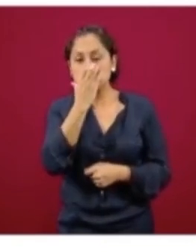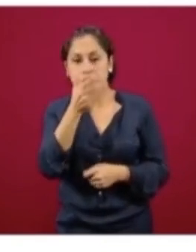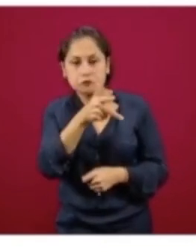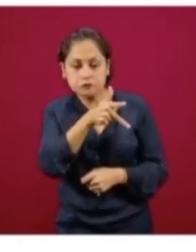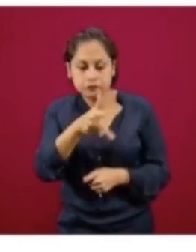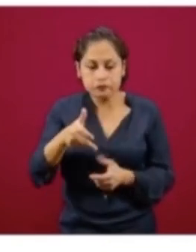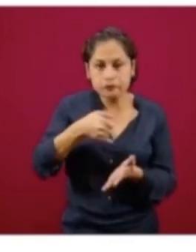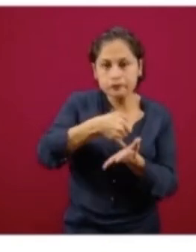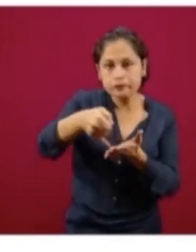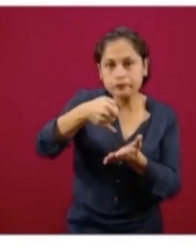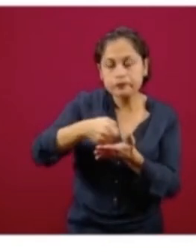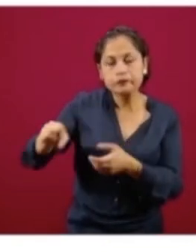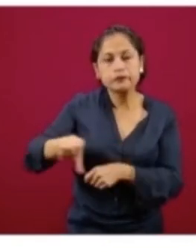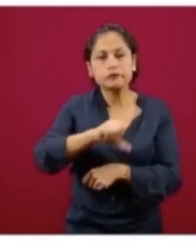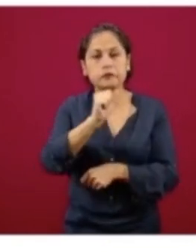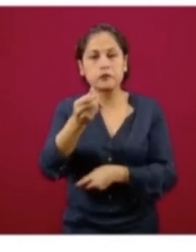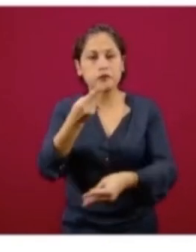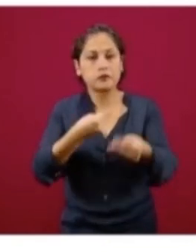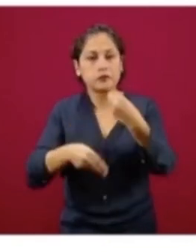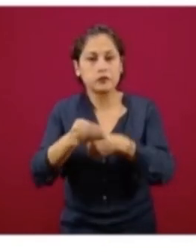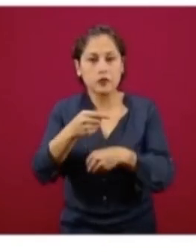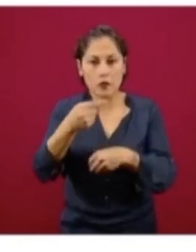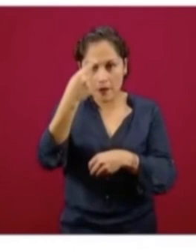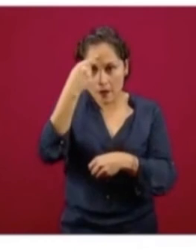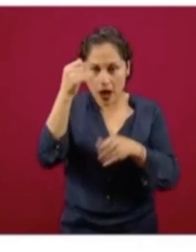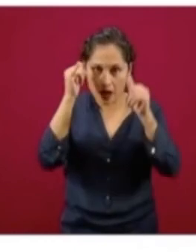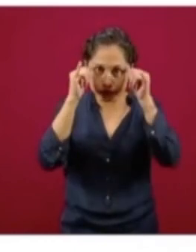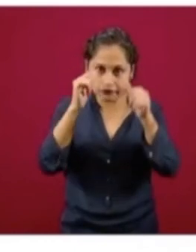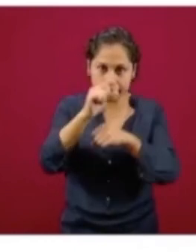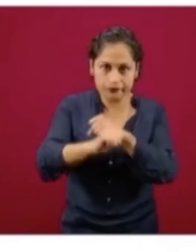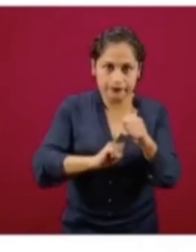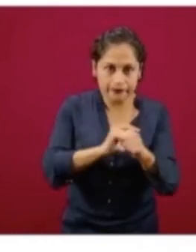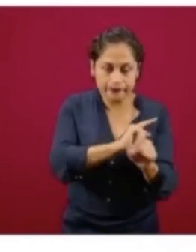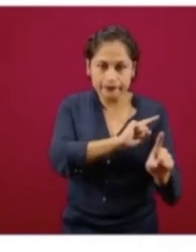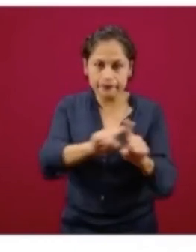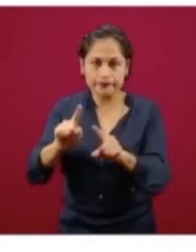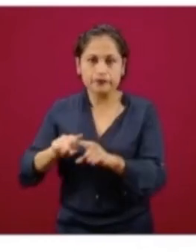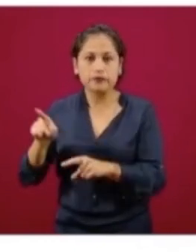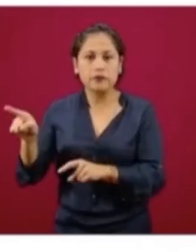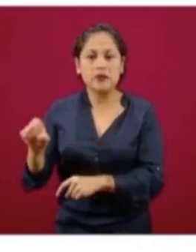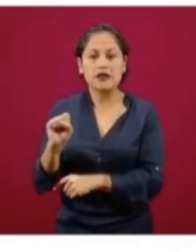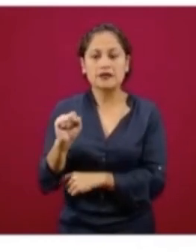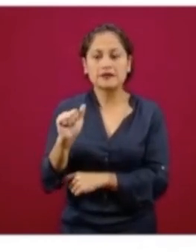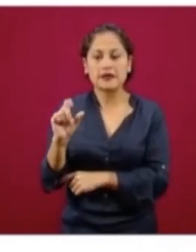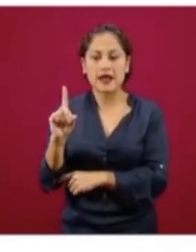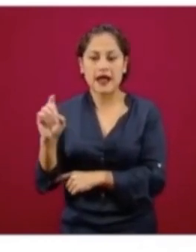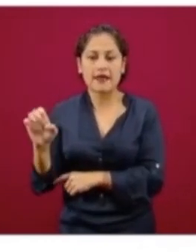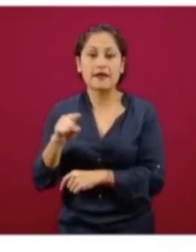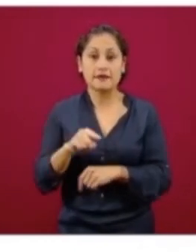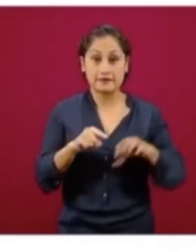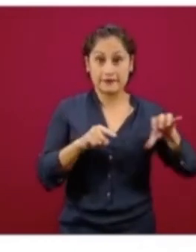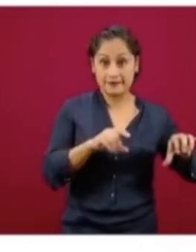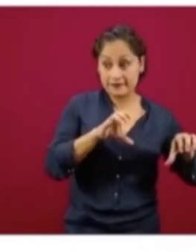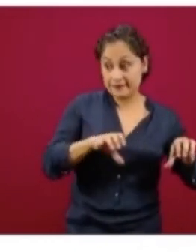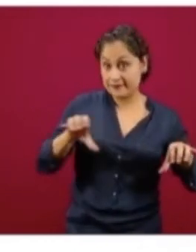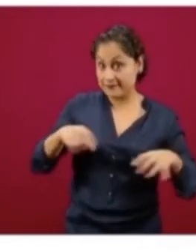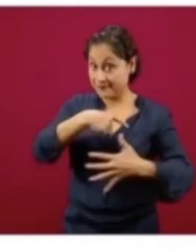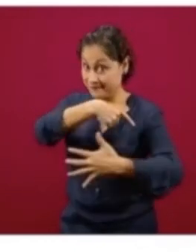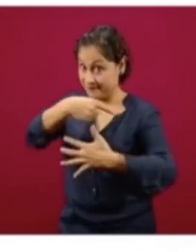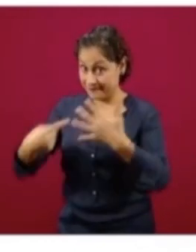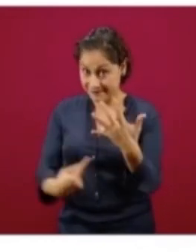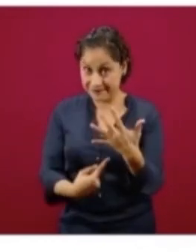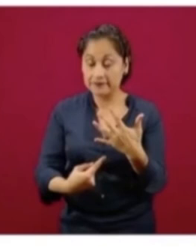básicos, producción para el bienestar, está a cargo de SADER, cinco dependencias. Y